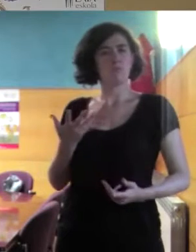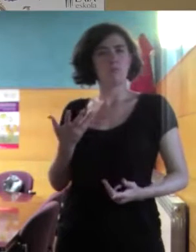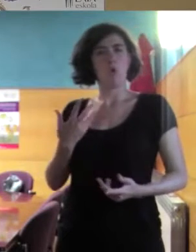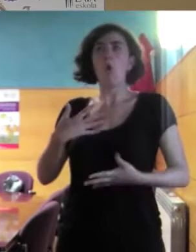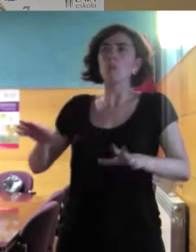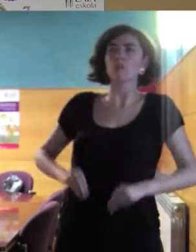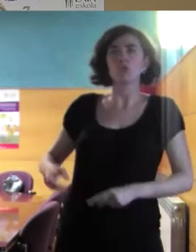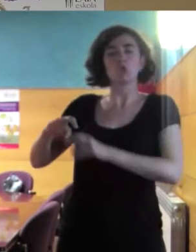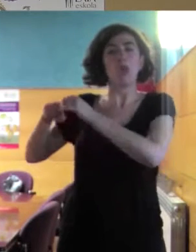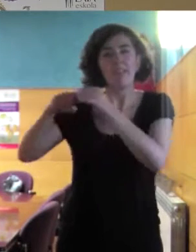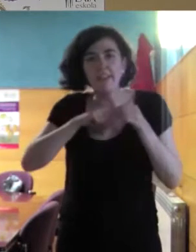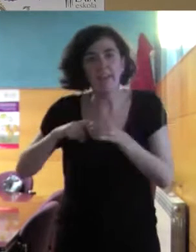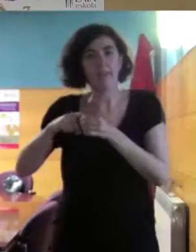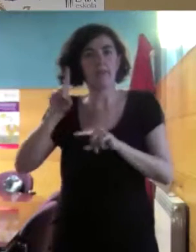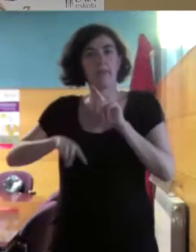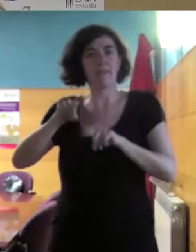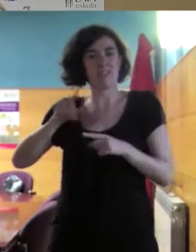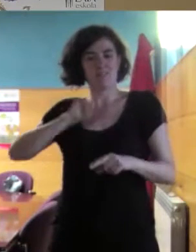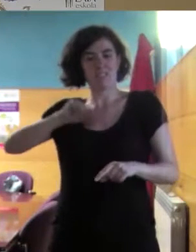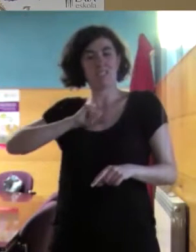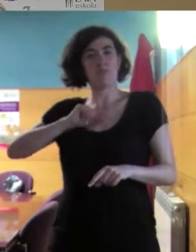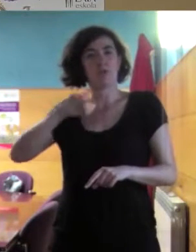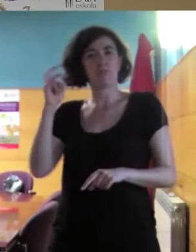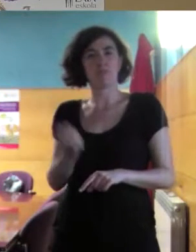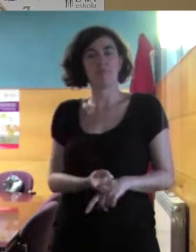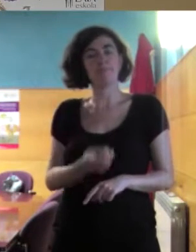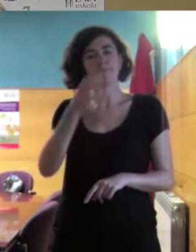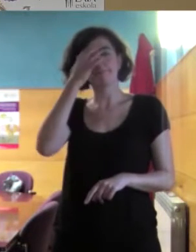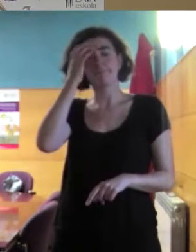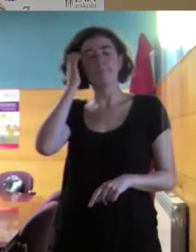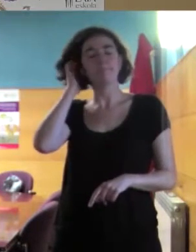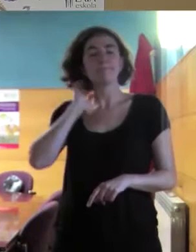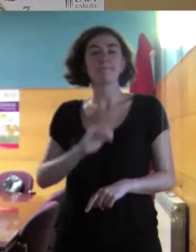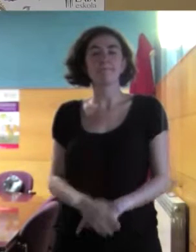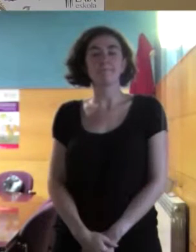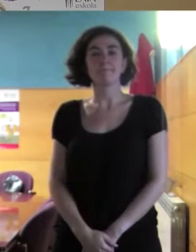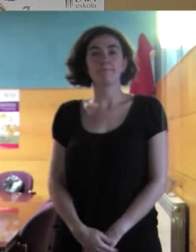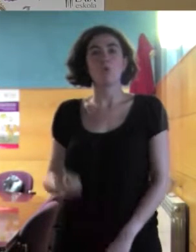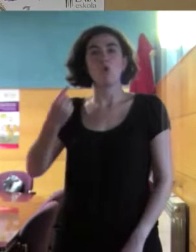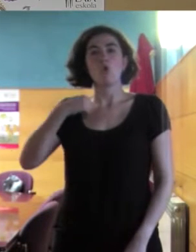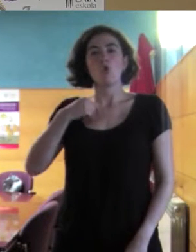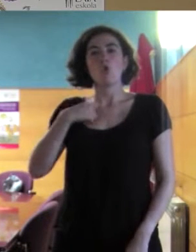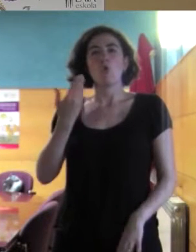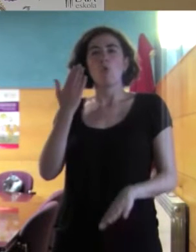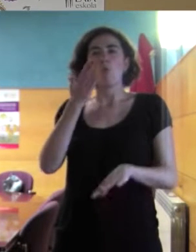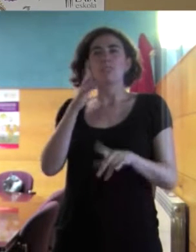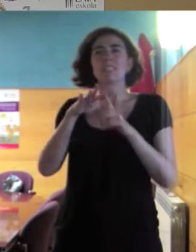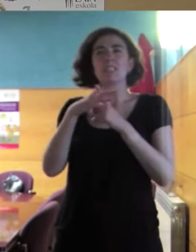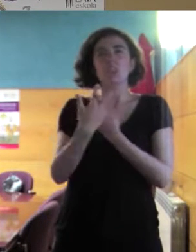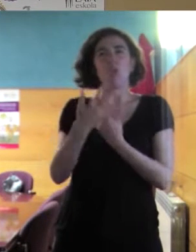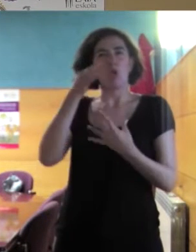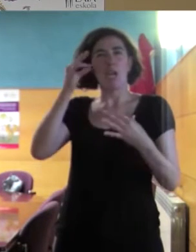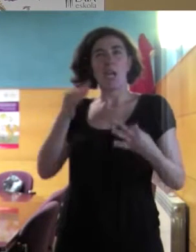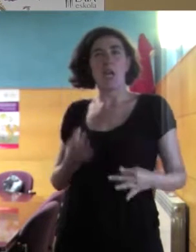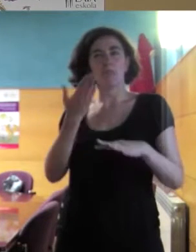solidaridad, muchos sentimientos. Voy a proponer después algunas situaciones reales